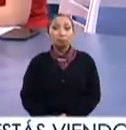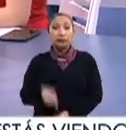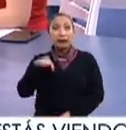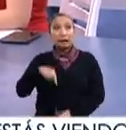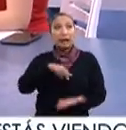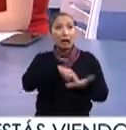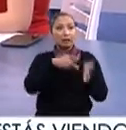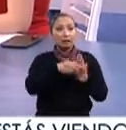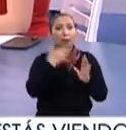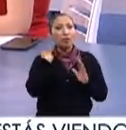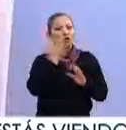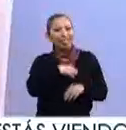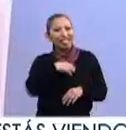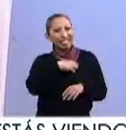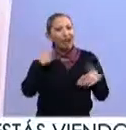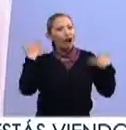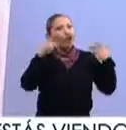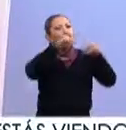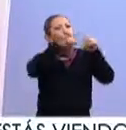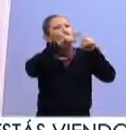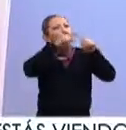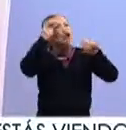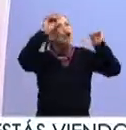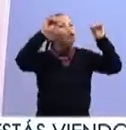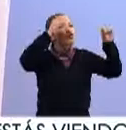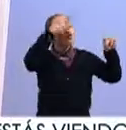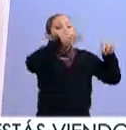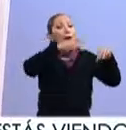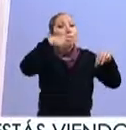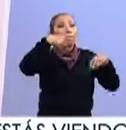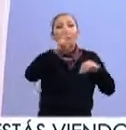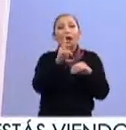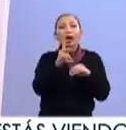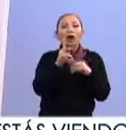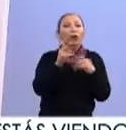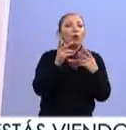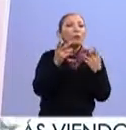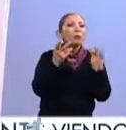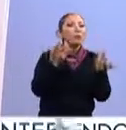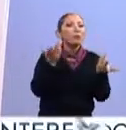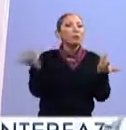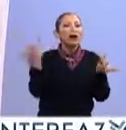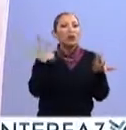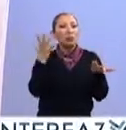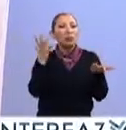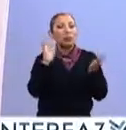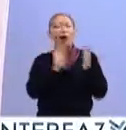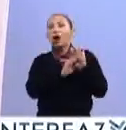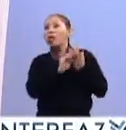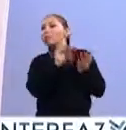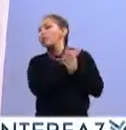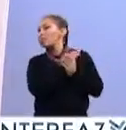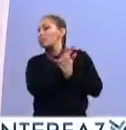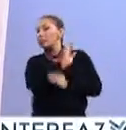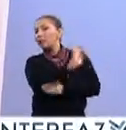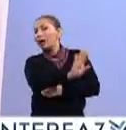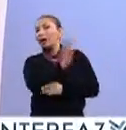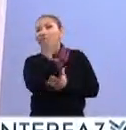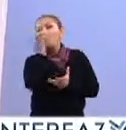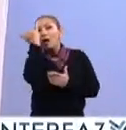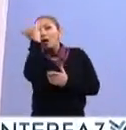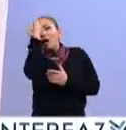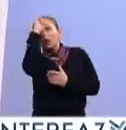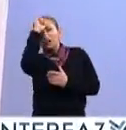arquitectura es muy alegre, digamos los colores, el funcionalismo, pero nos desentendemos un poco de la